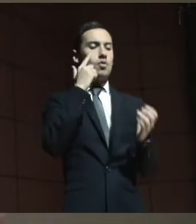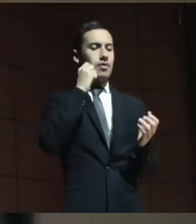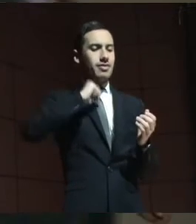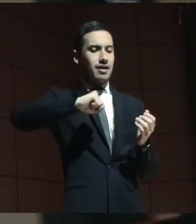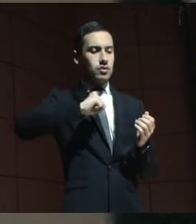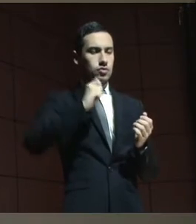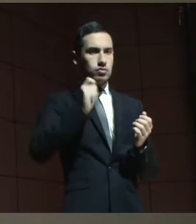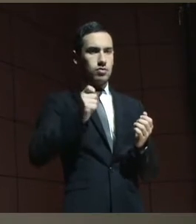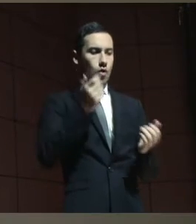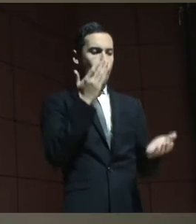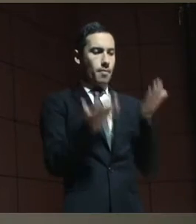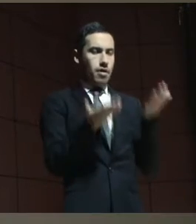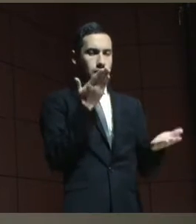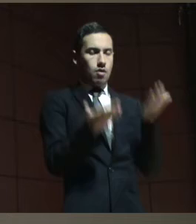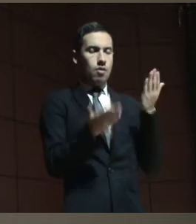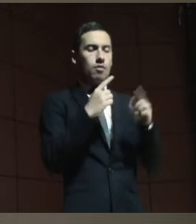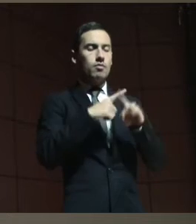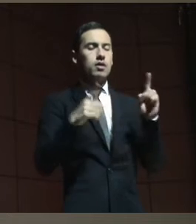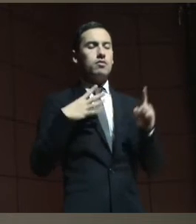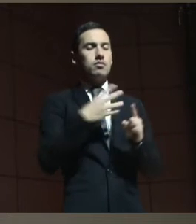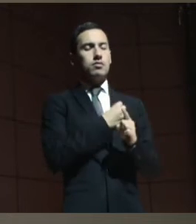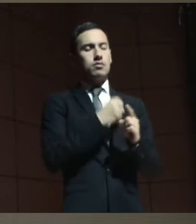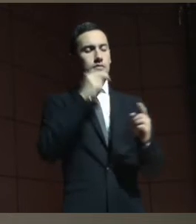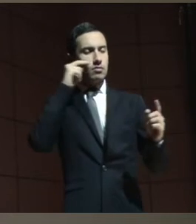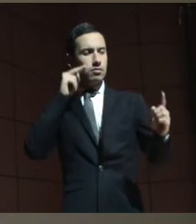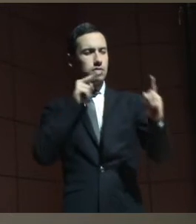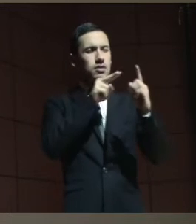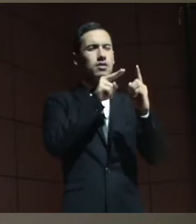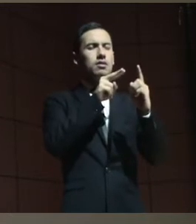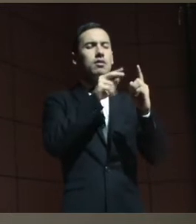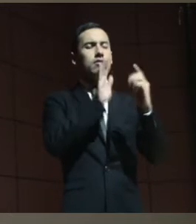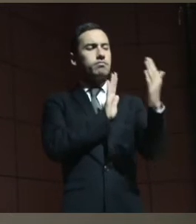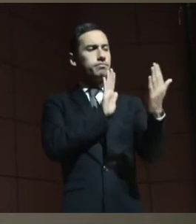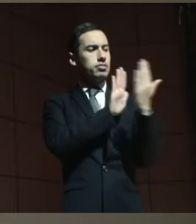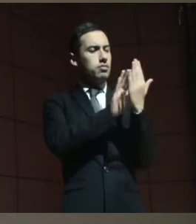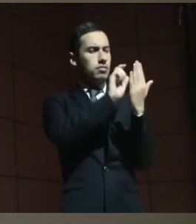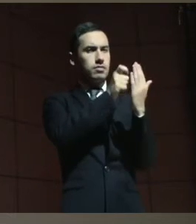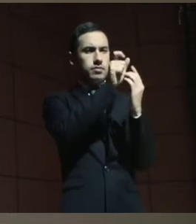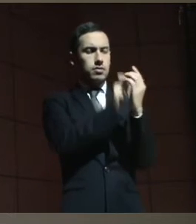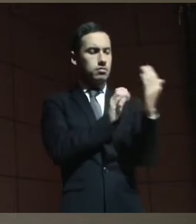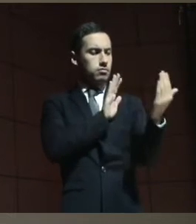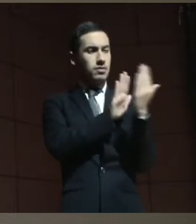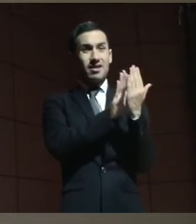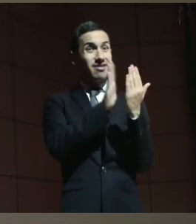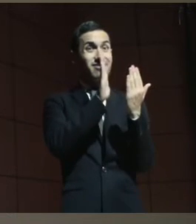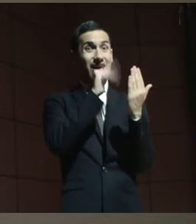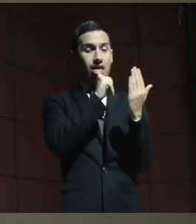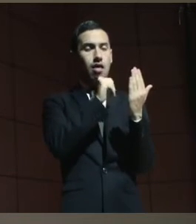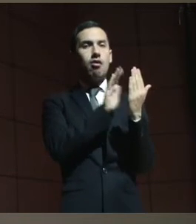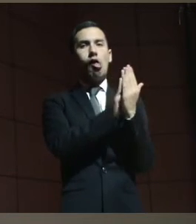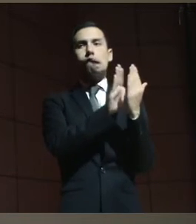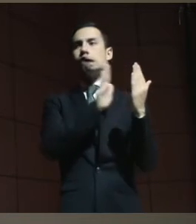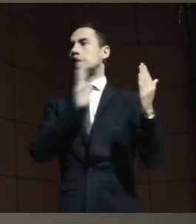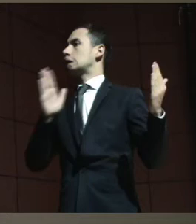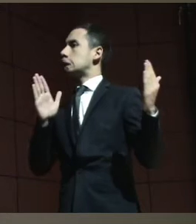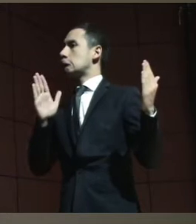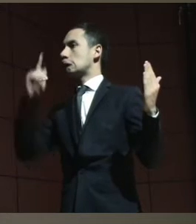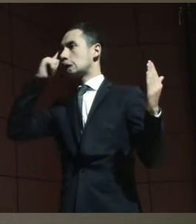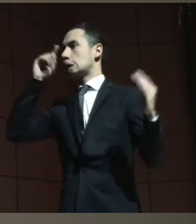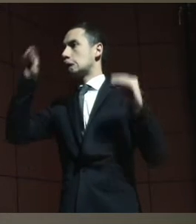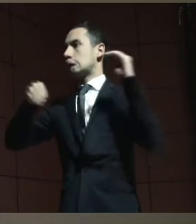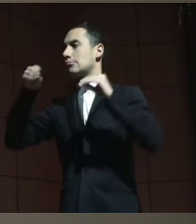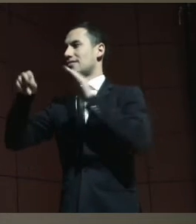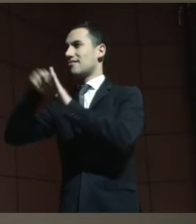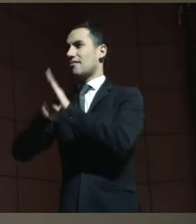pero que si no centramos la mirada en la cercanía del otro, estaremos siempre alejados y produciendo anomia.